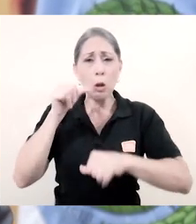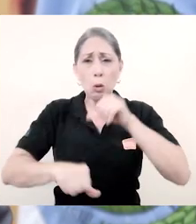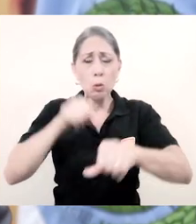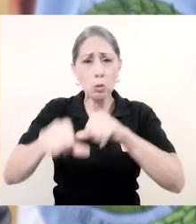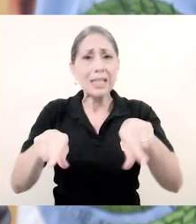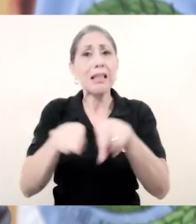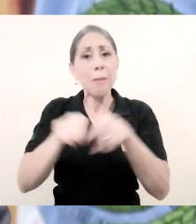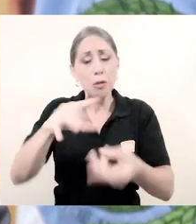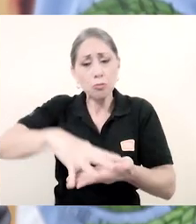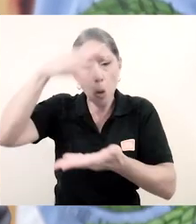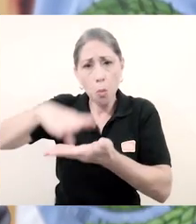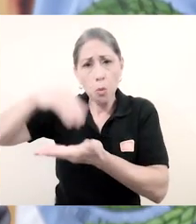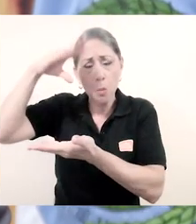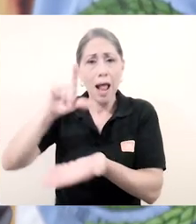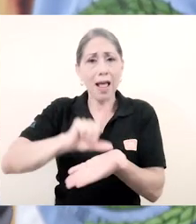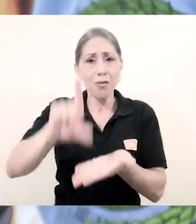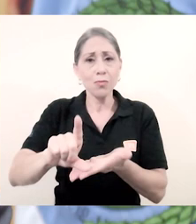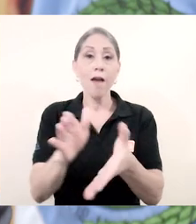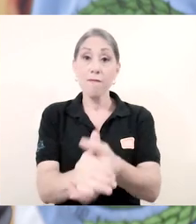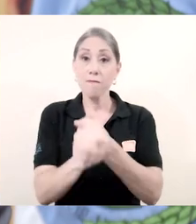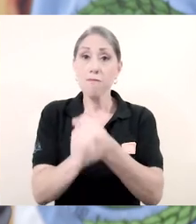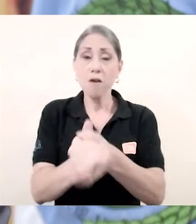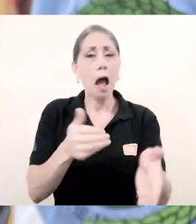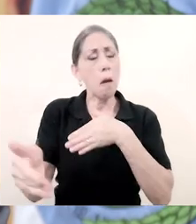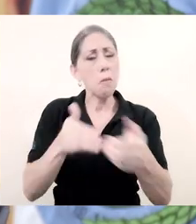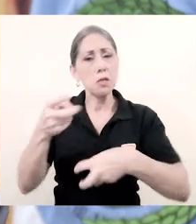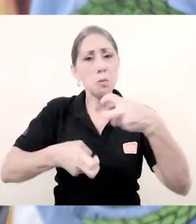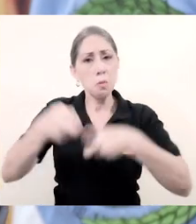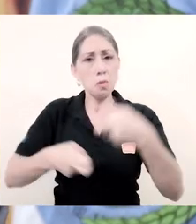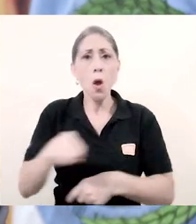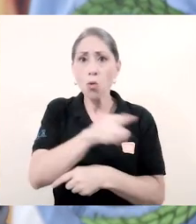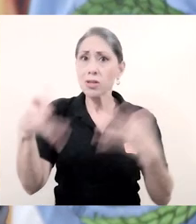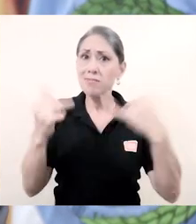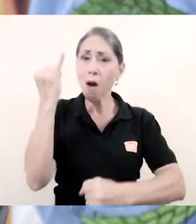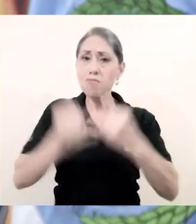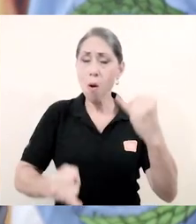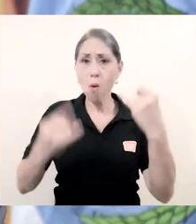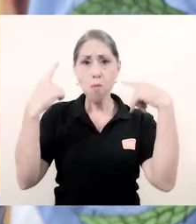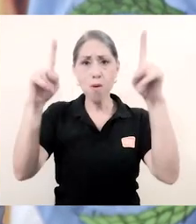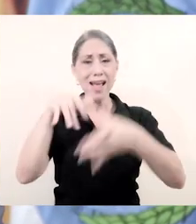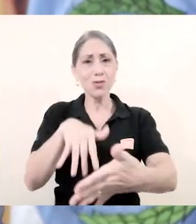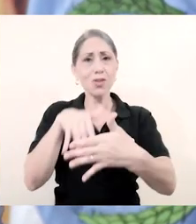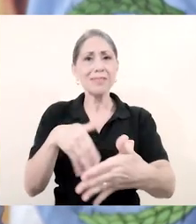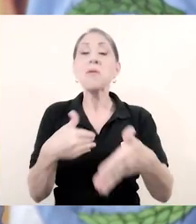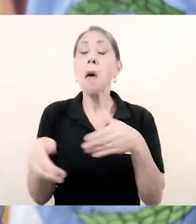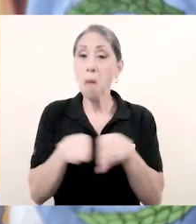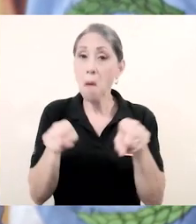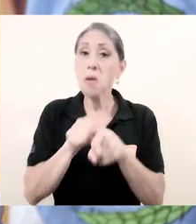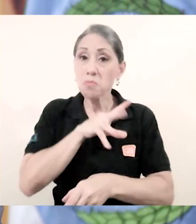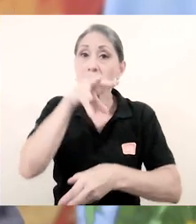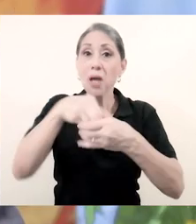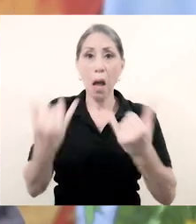dadas y las lecciones aprendidas. Felicidades porque a pesar de las dificultades han culminado sus estudios incluso en